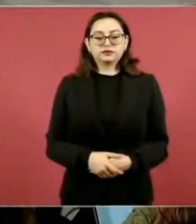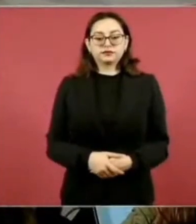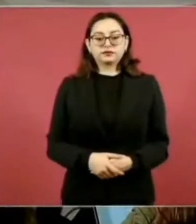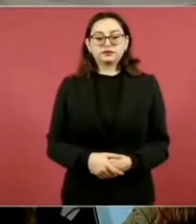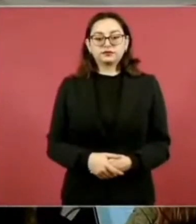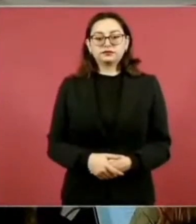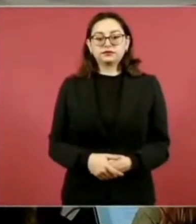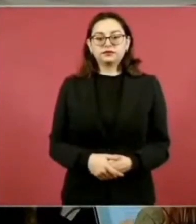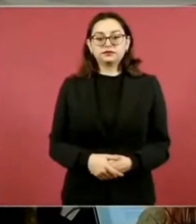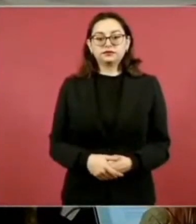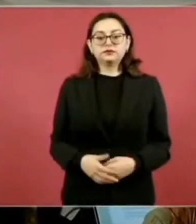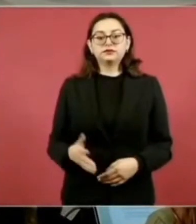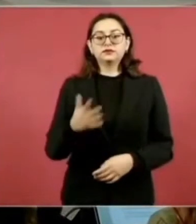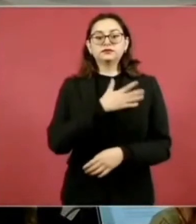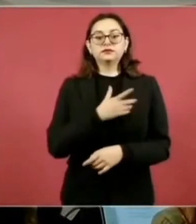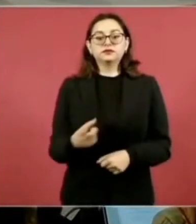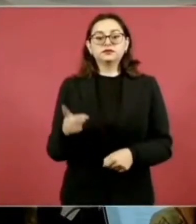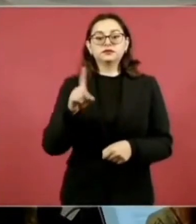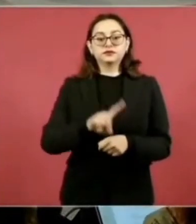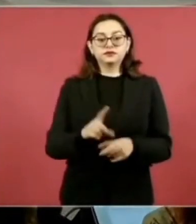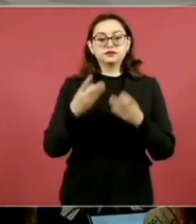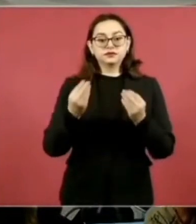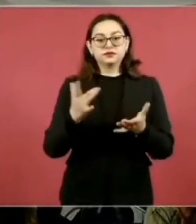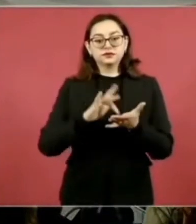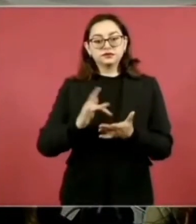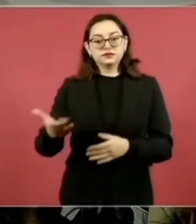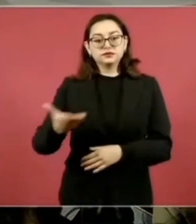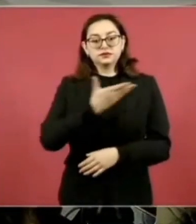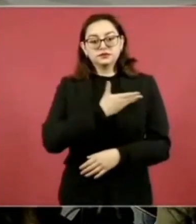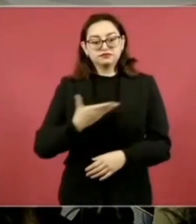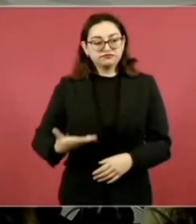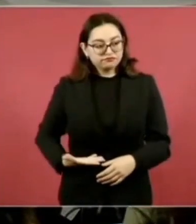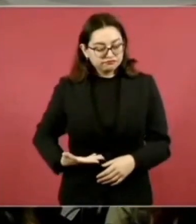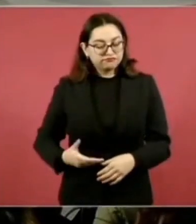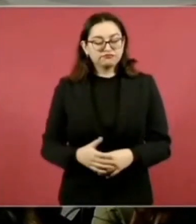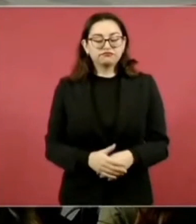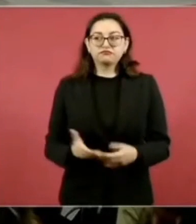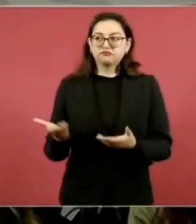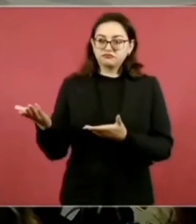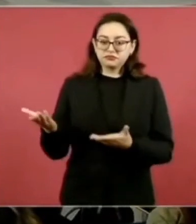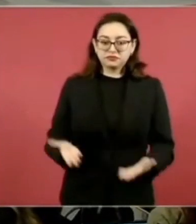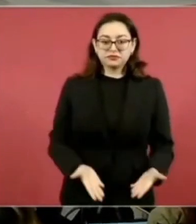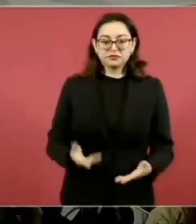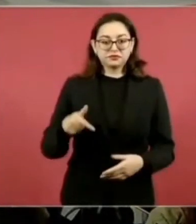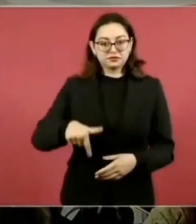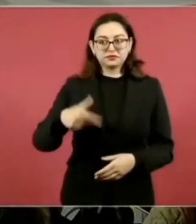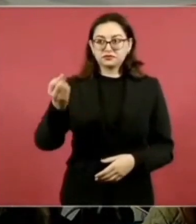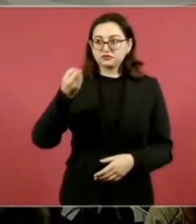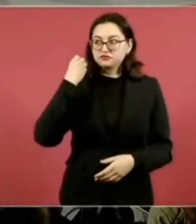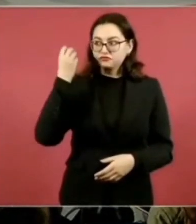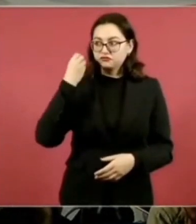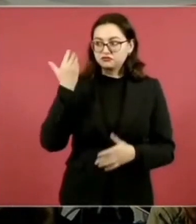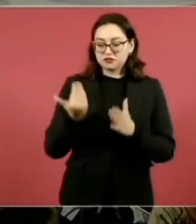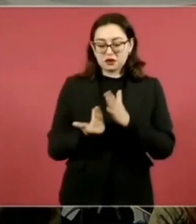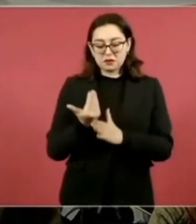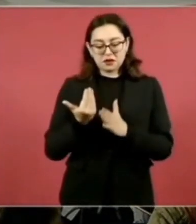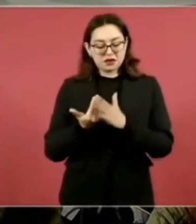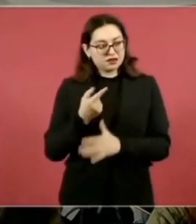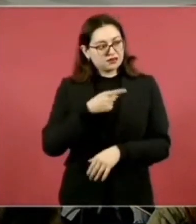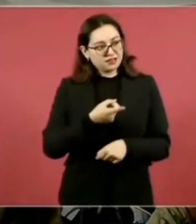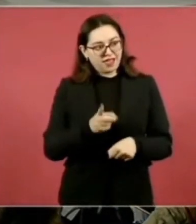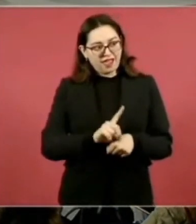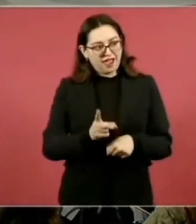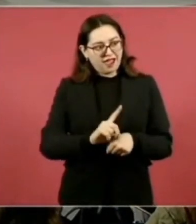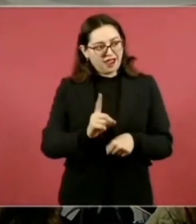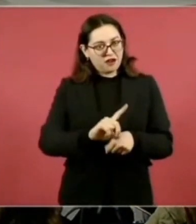Muy buenos días y muchas gracias, señor presidente, por recibirnos en esta reunión matutina que tiene todos los días y